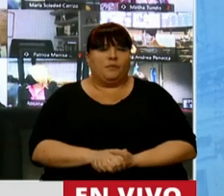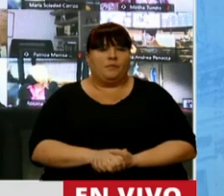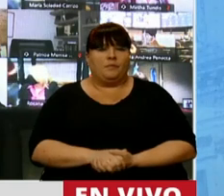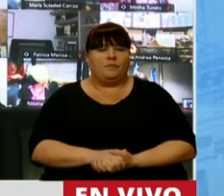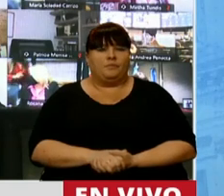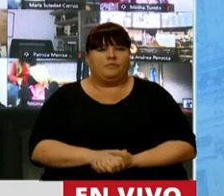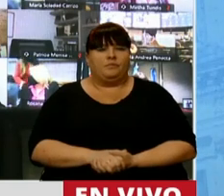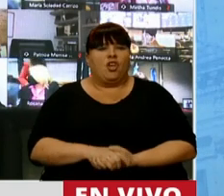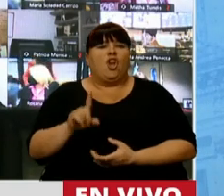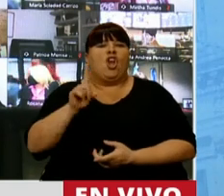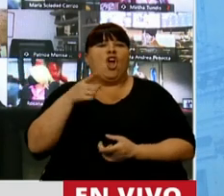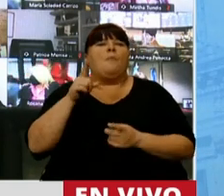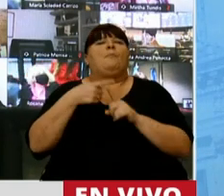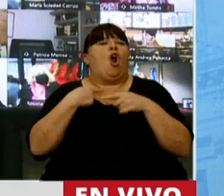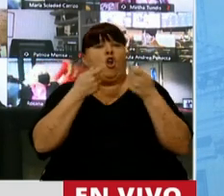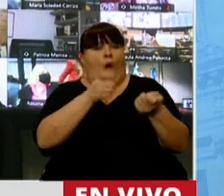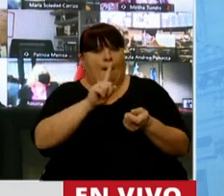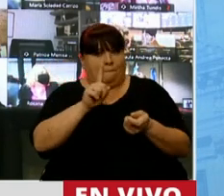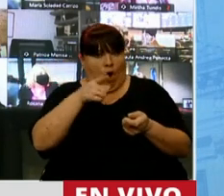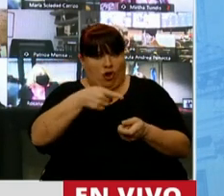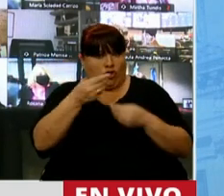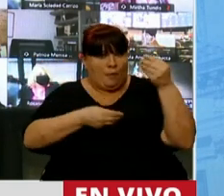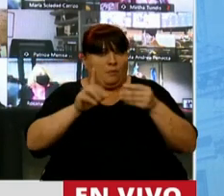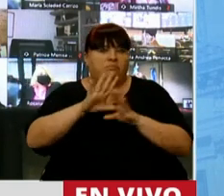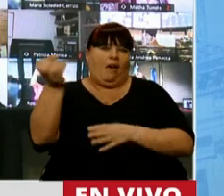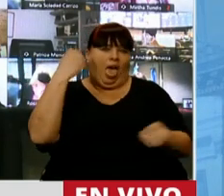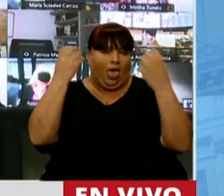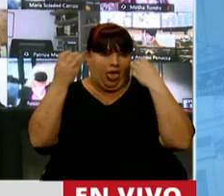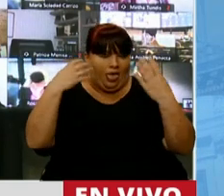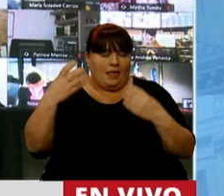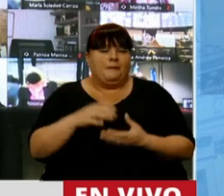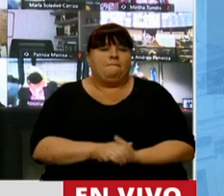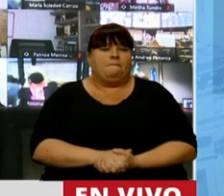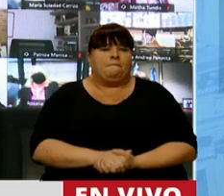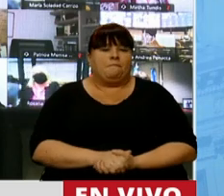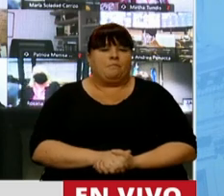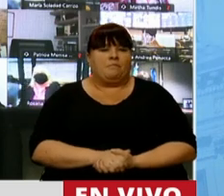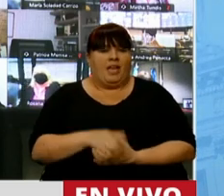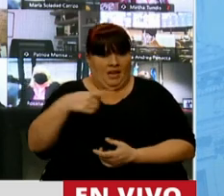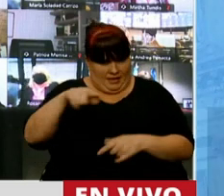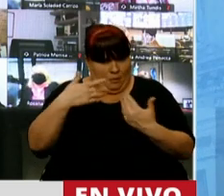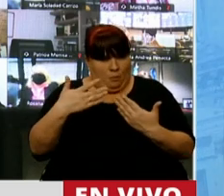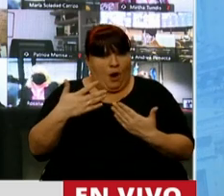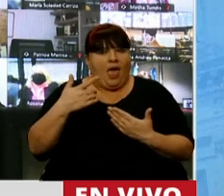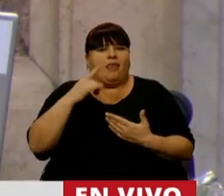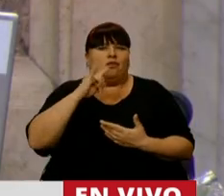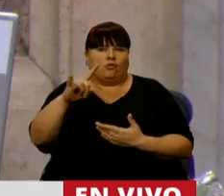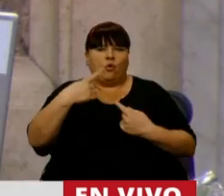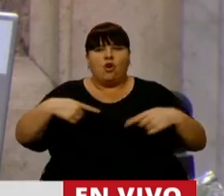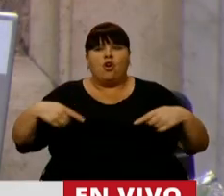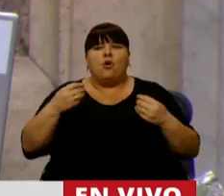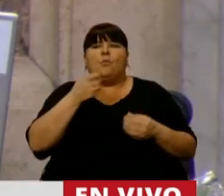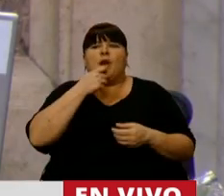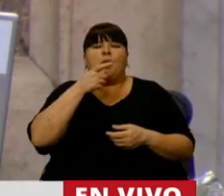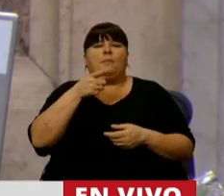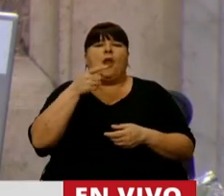por no acompañar formalmente este presupuesto, podrían también hacer algún deber, algún